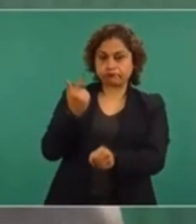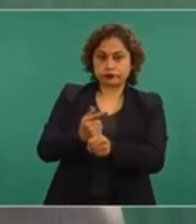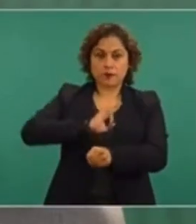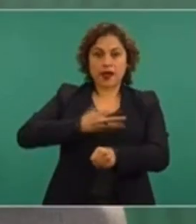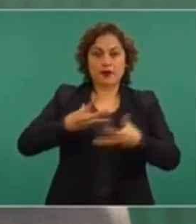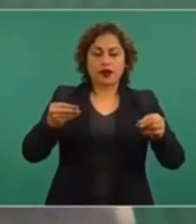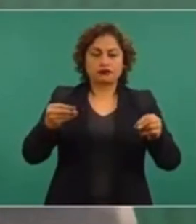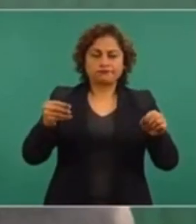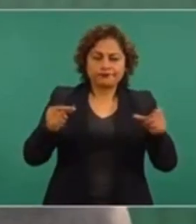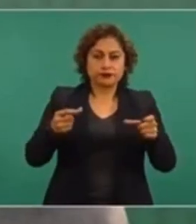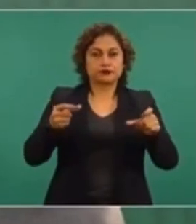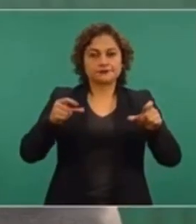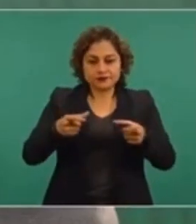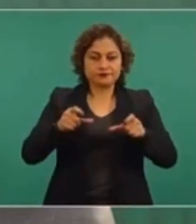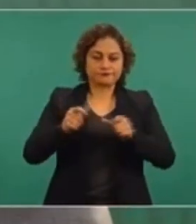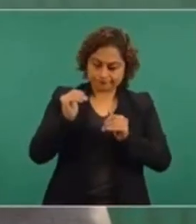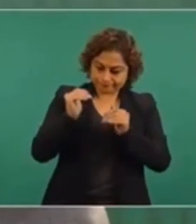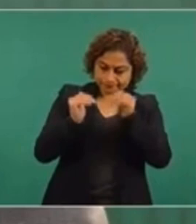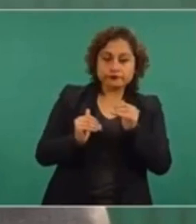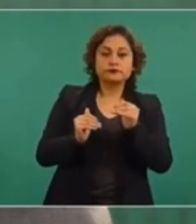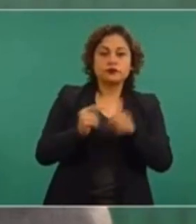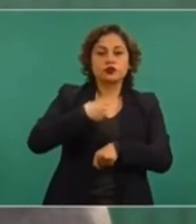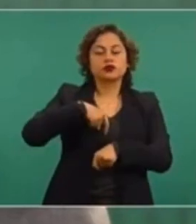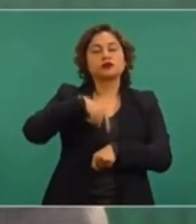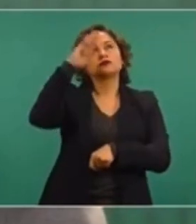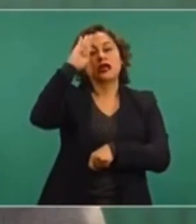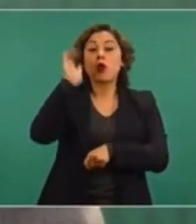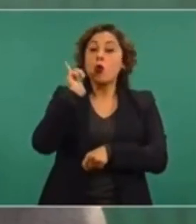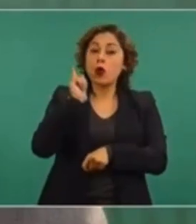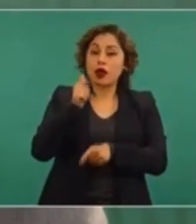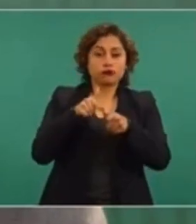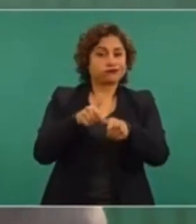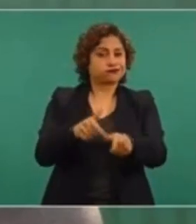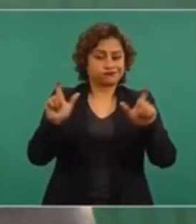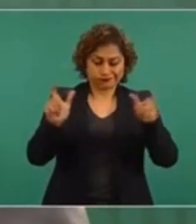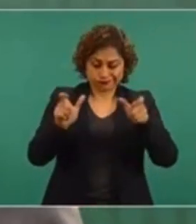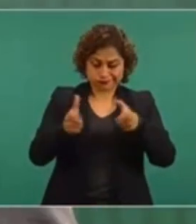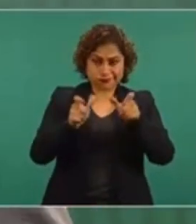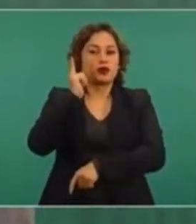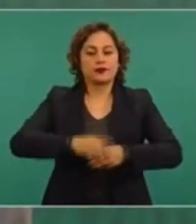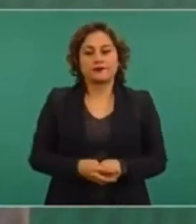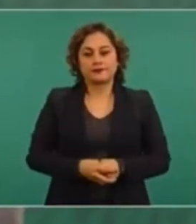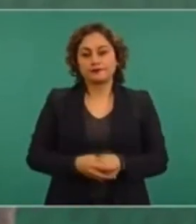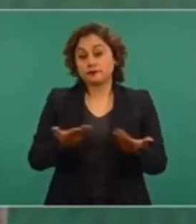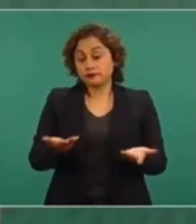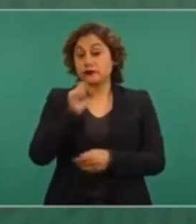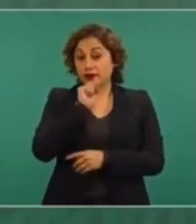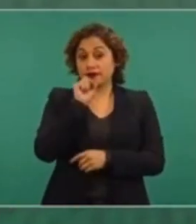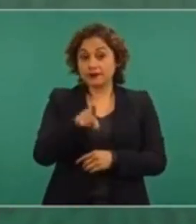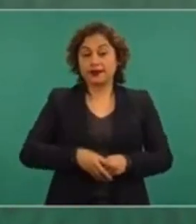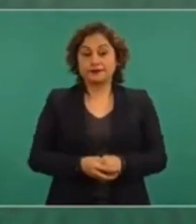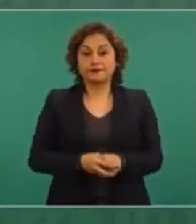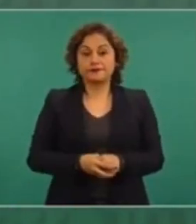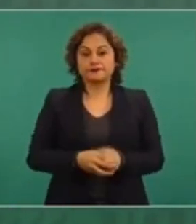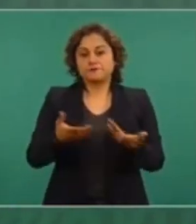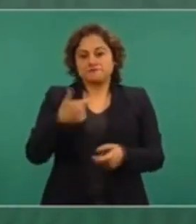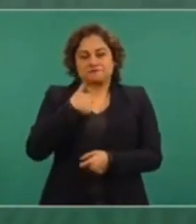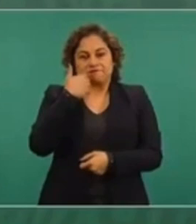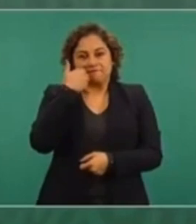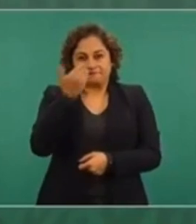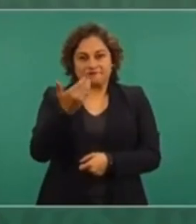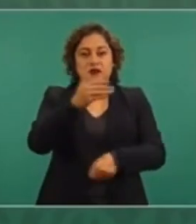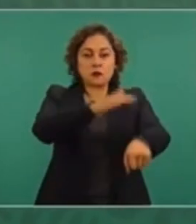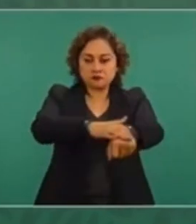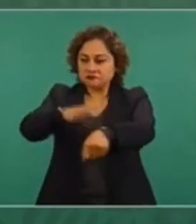contagios. Y decíamos que esta tendencia se mantenga, que vaya bajando. Y pedirle a la gente que